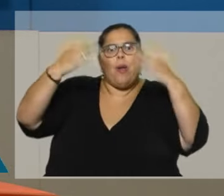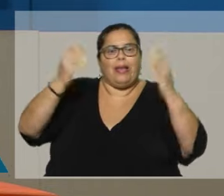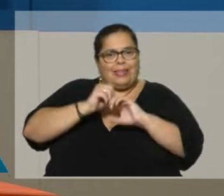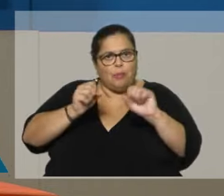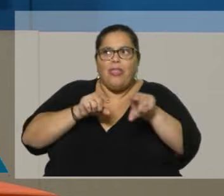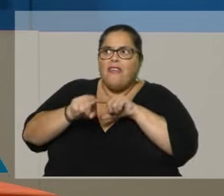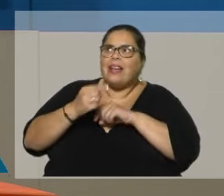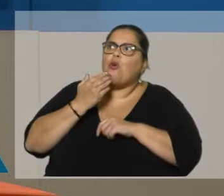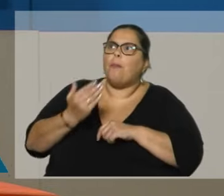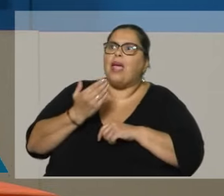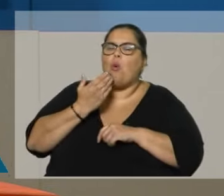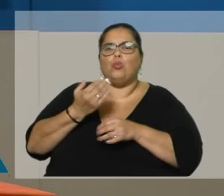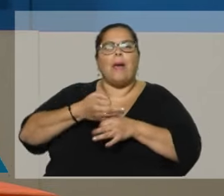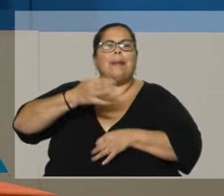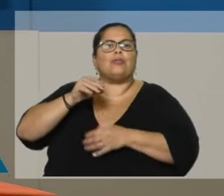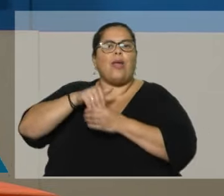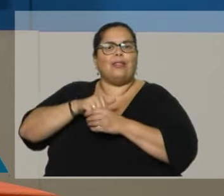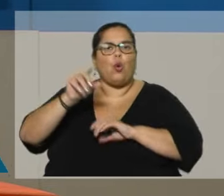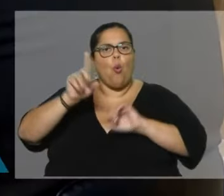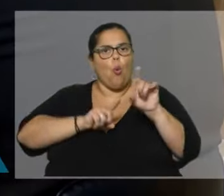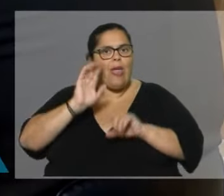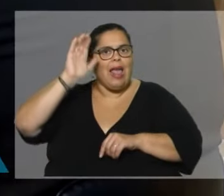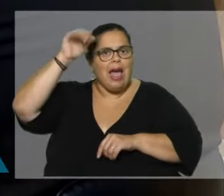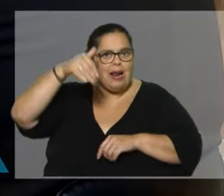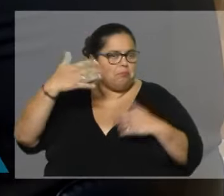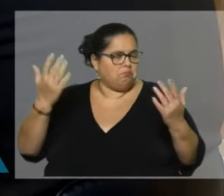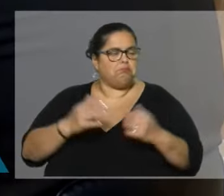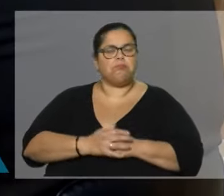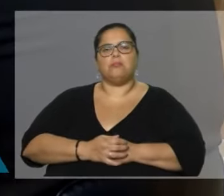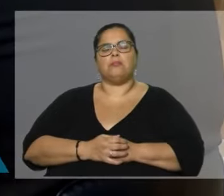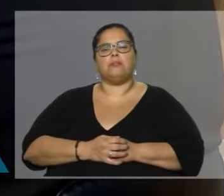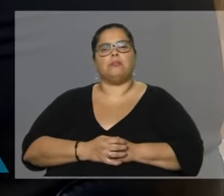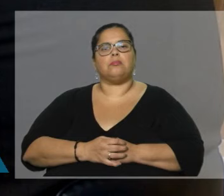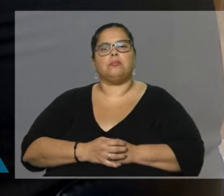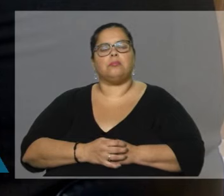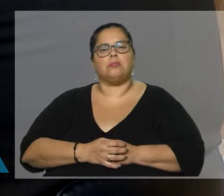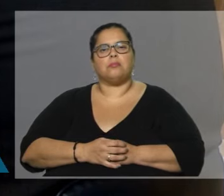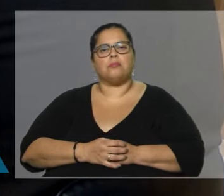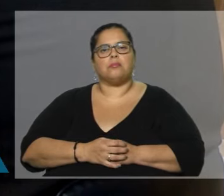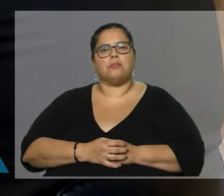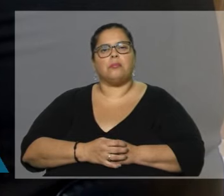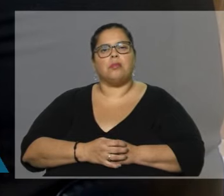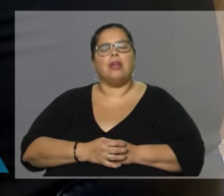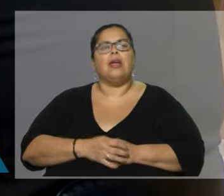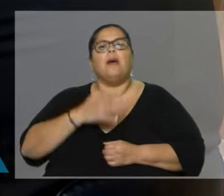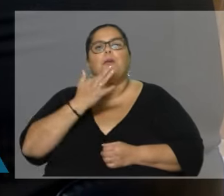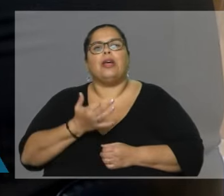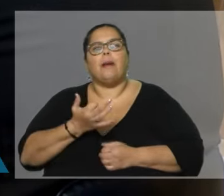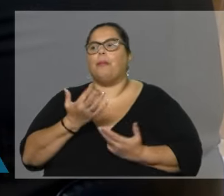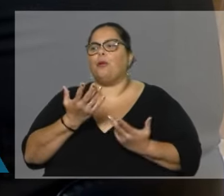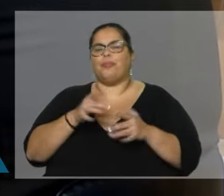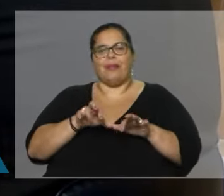a los expertos de la UDELAR en estos temas. ¿Qué pasa si los hackean, por ejemplo?